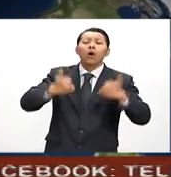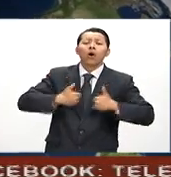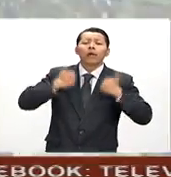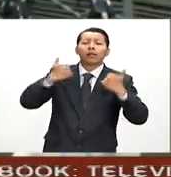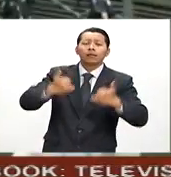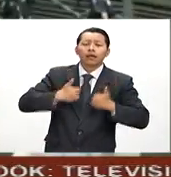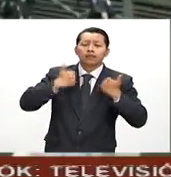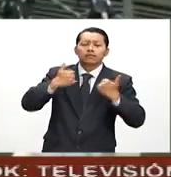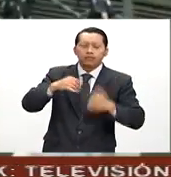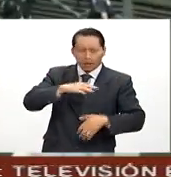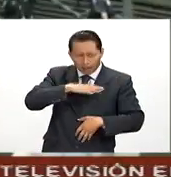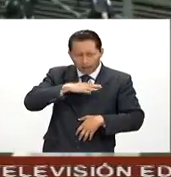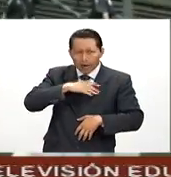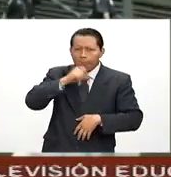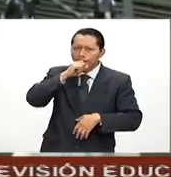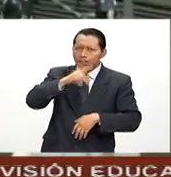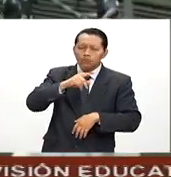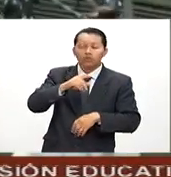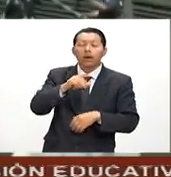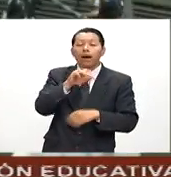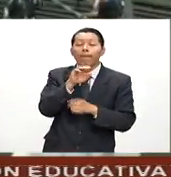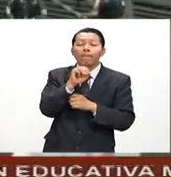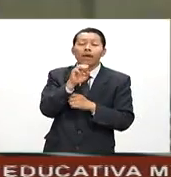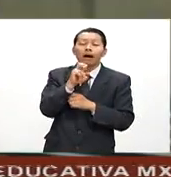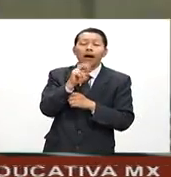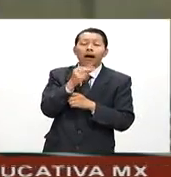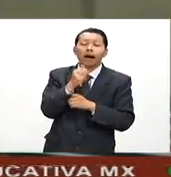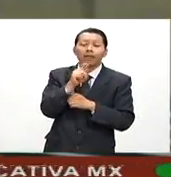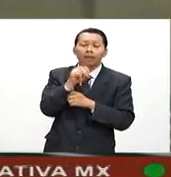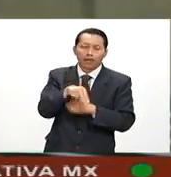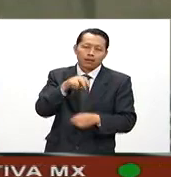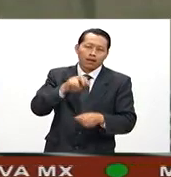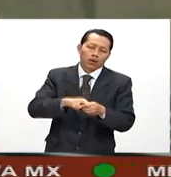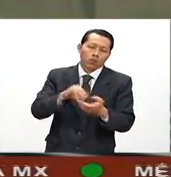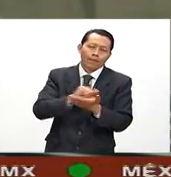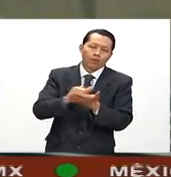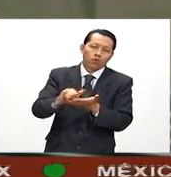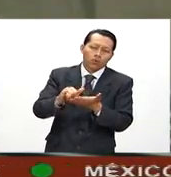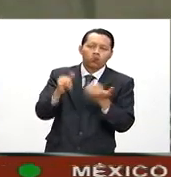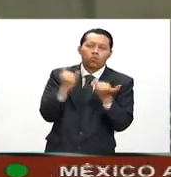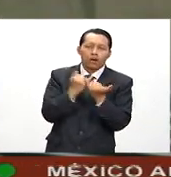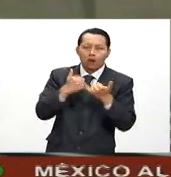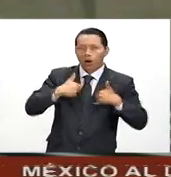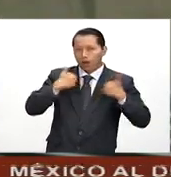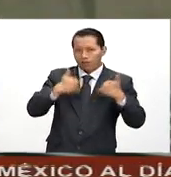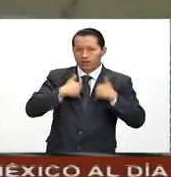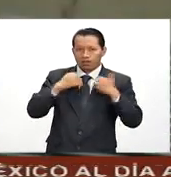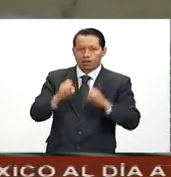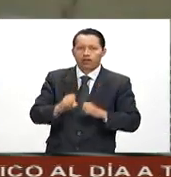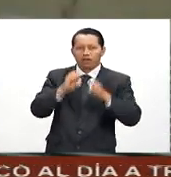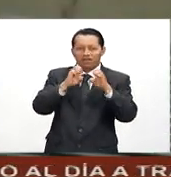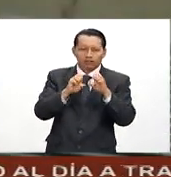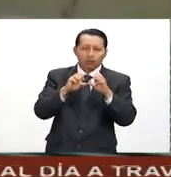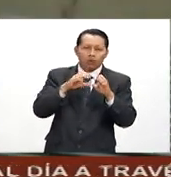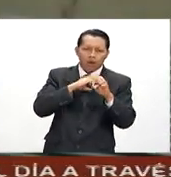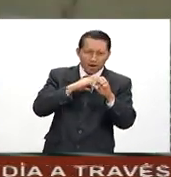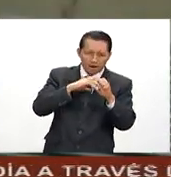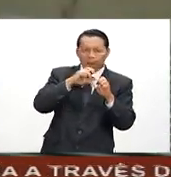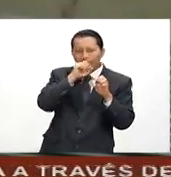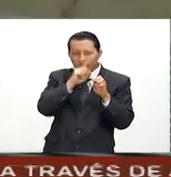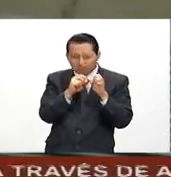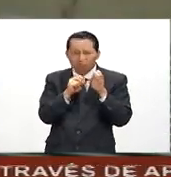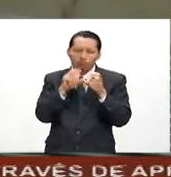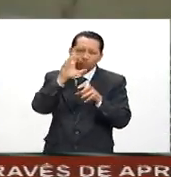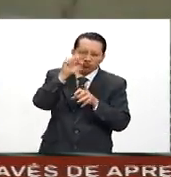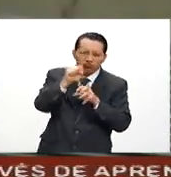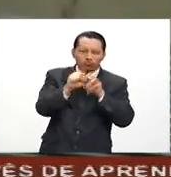manifestando sus inquietudes. En Manhattan, ahí en los Estados Unidos, en Nueva York, un joven escaló un edificio propiedad del candidato republicano Donald Trump. Después de